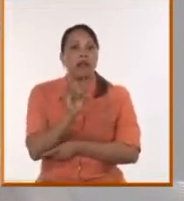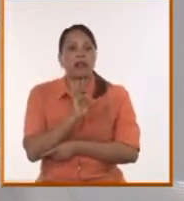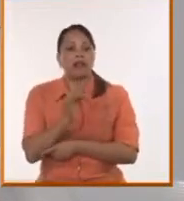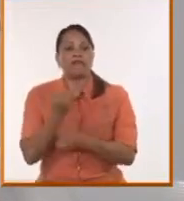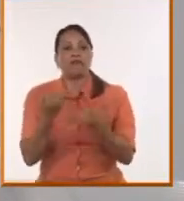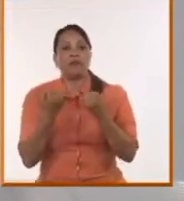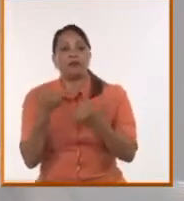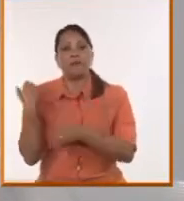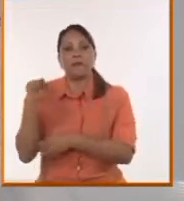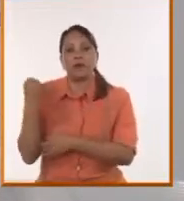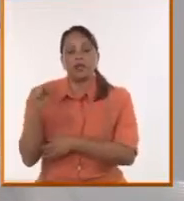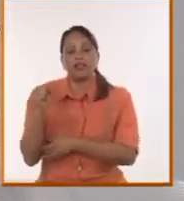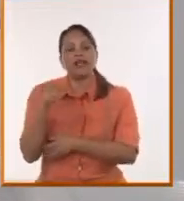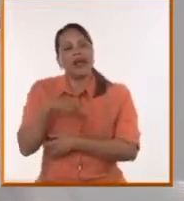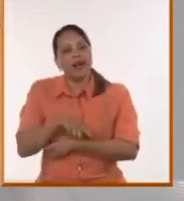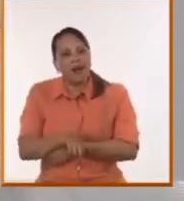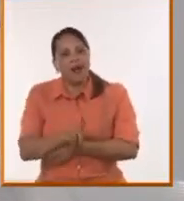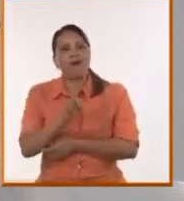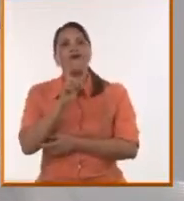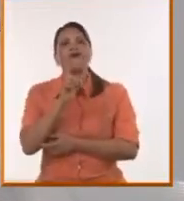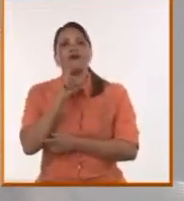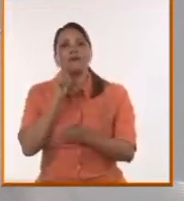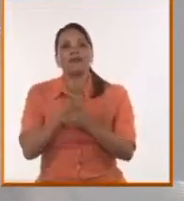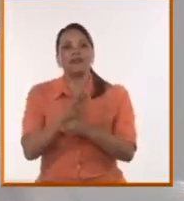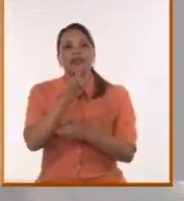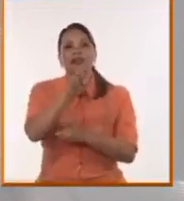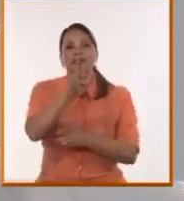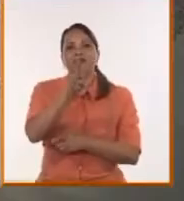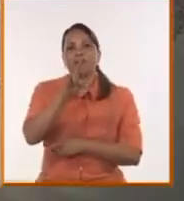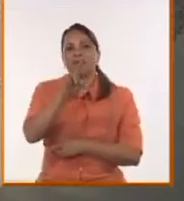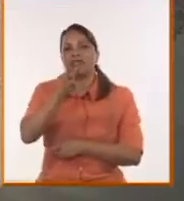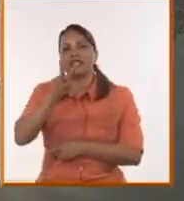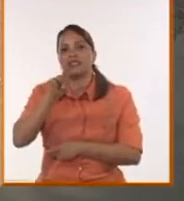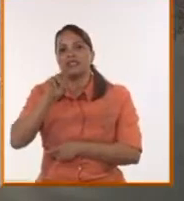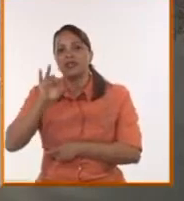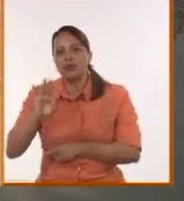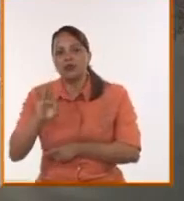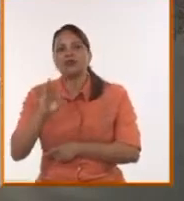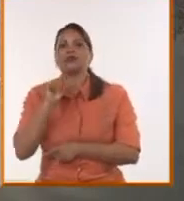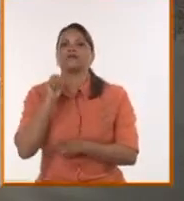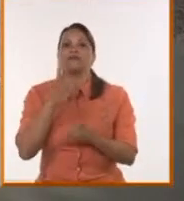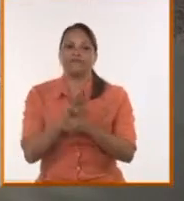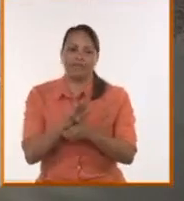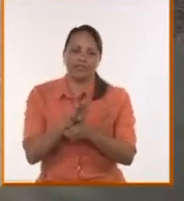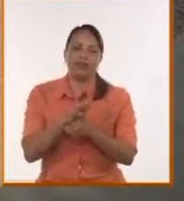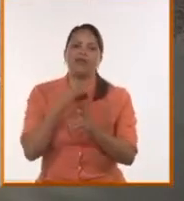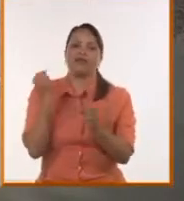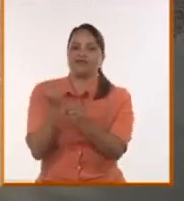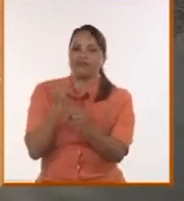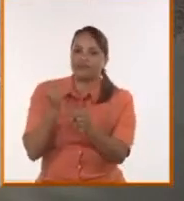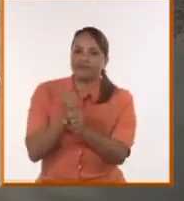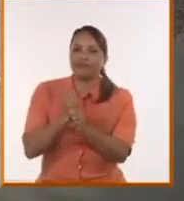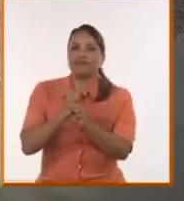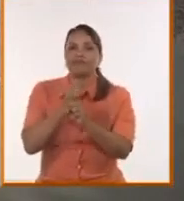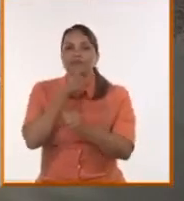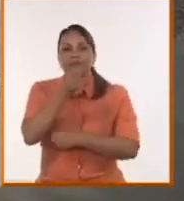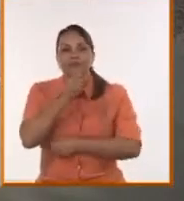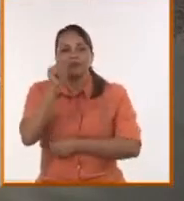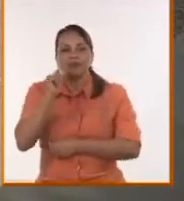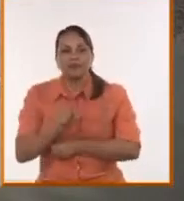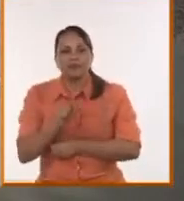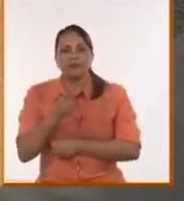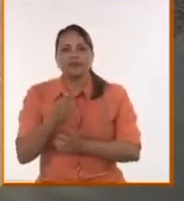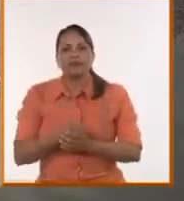sobre lo que ocurría en el país, curiosamente a partir del año 2018 está en todas las primeras planas toda esta mal llamada guerra contra el